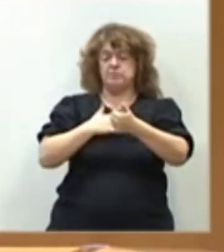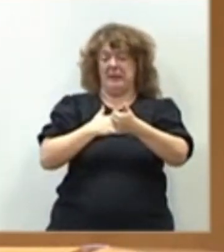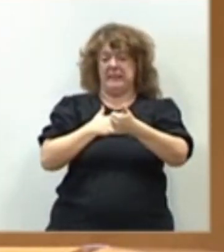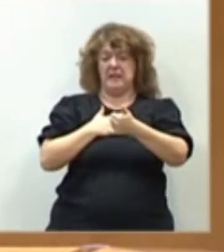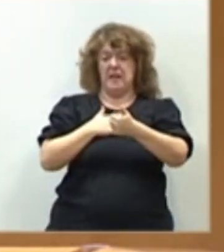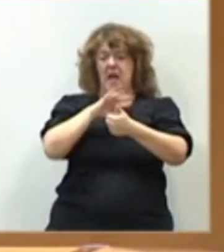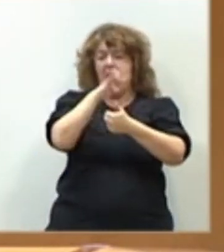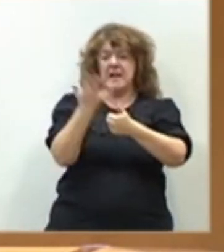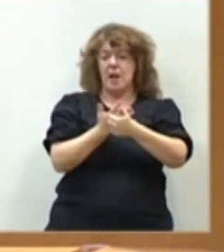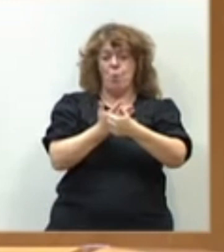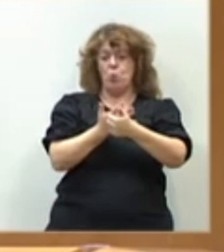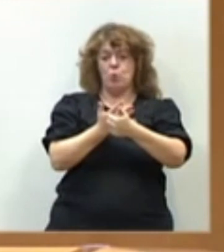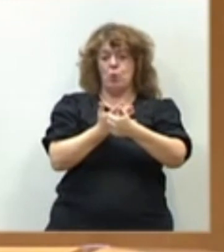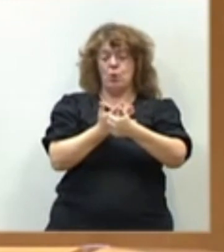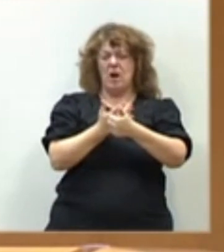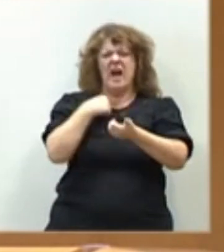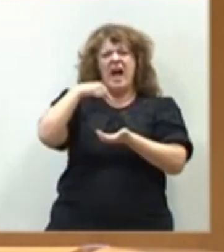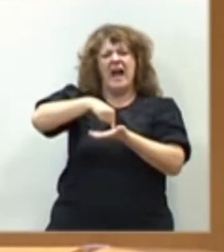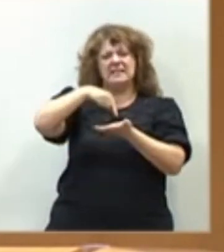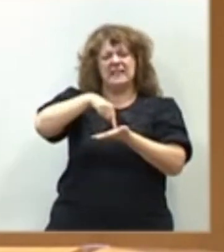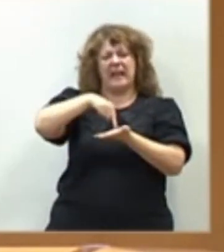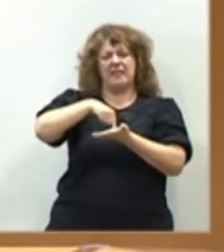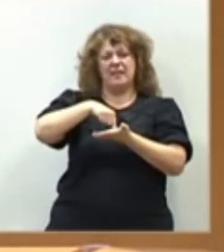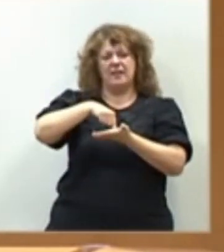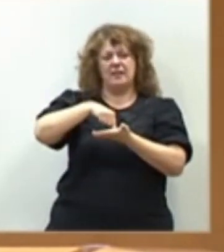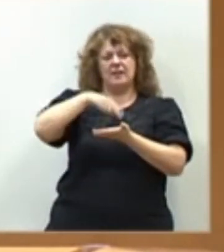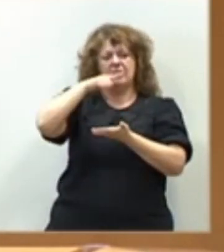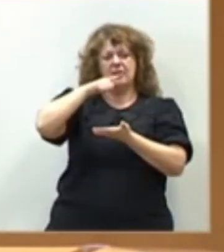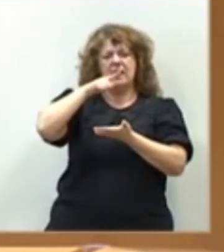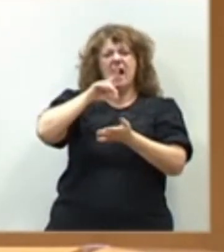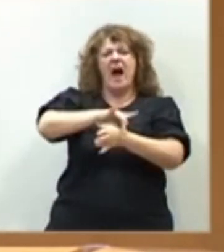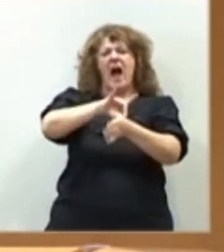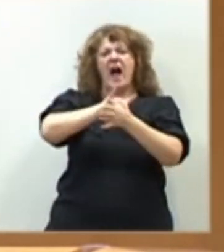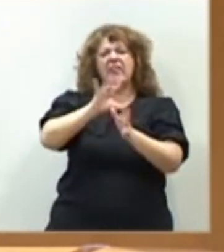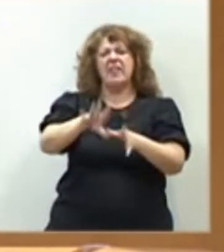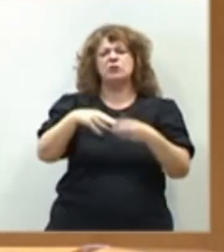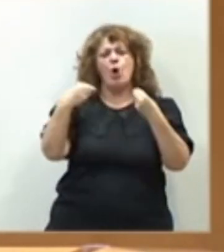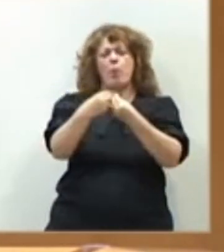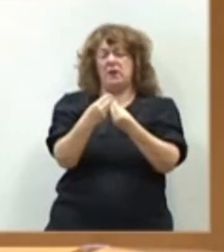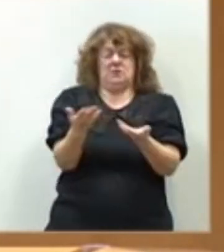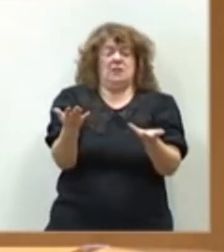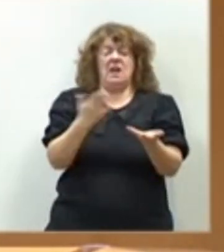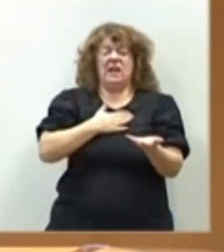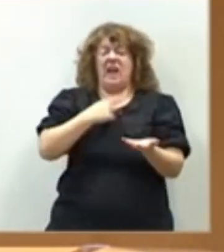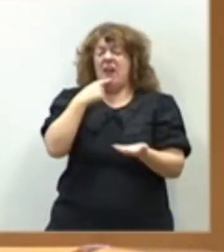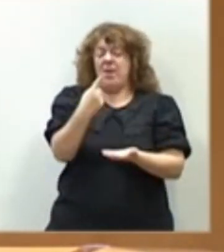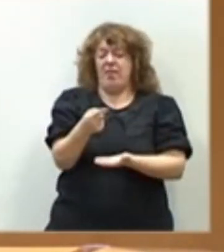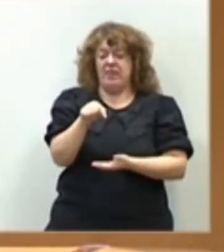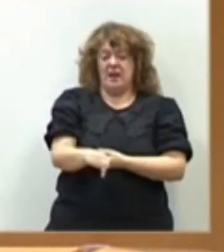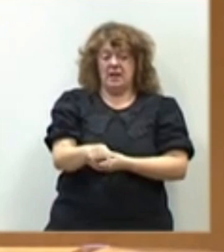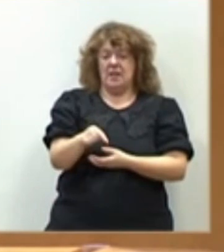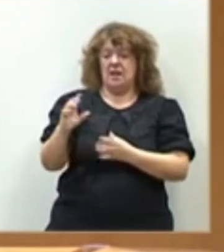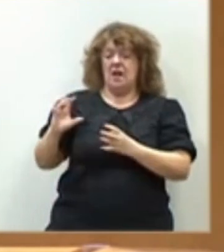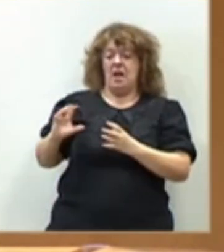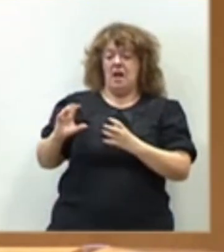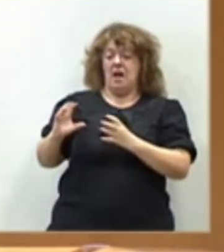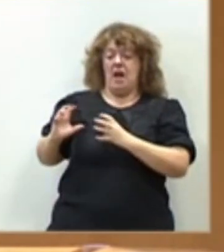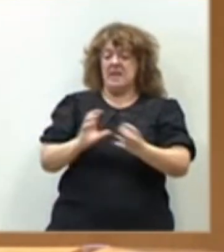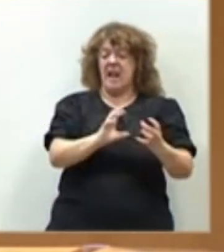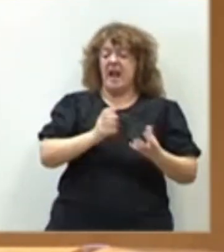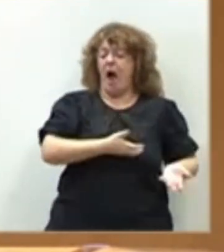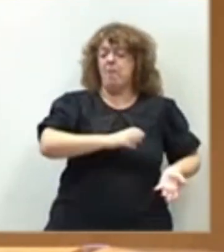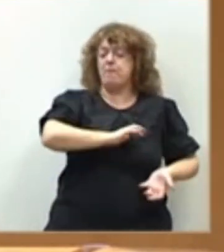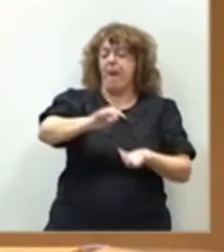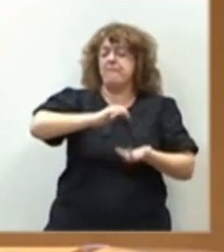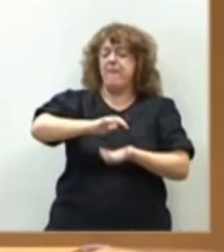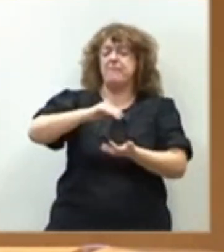exigencias de las agencias globalistas, ¿por qué le voy a decir? Aquí están entrando naranjas de Egipto a Tutiplén,